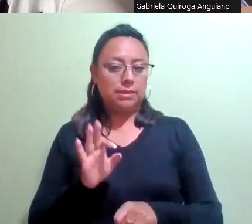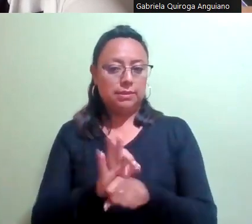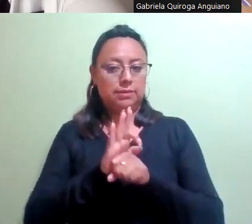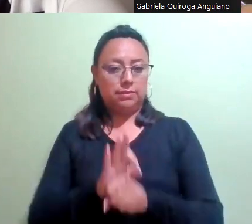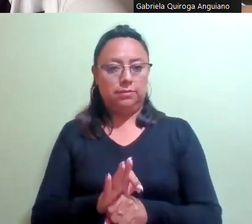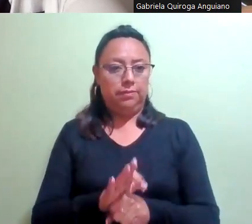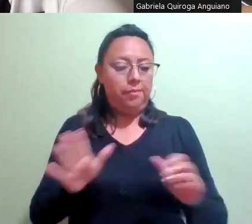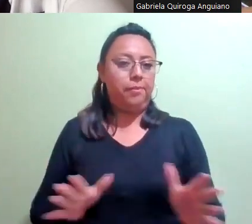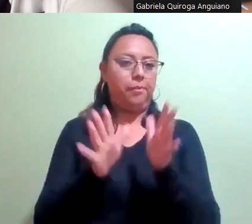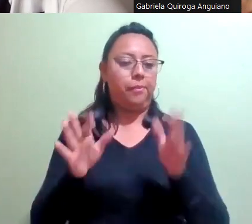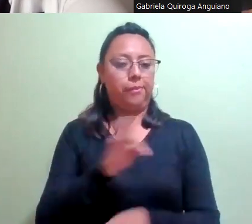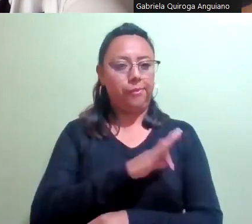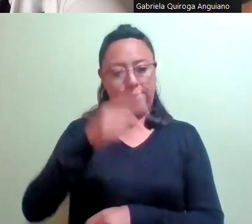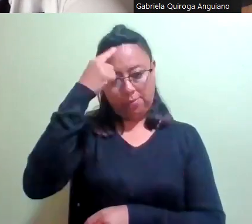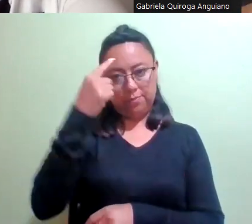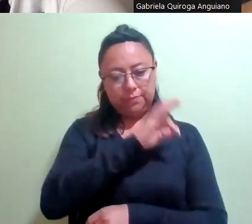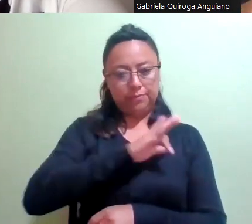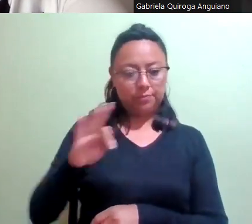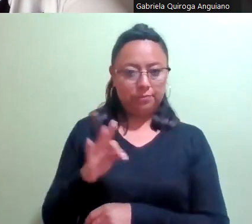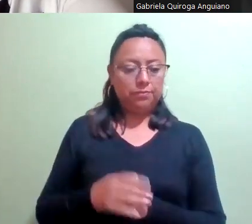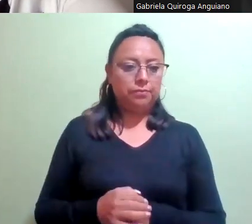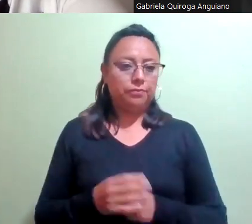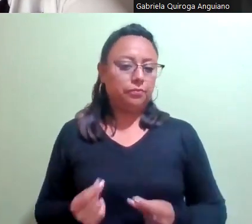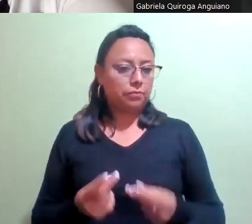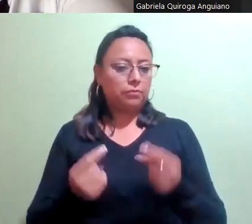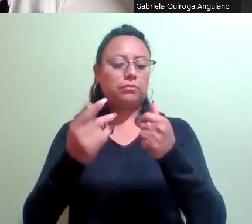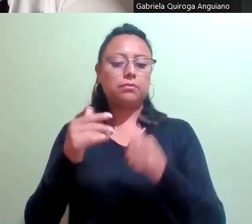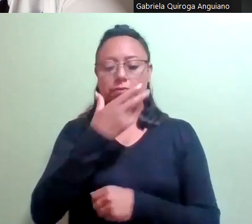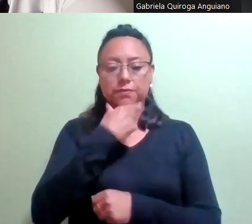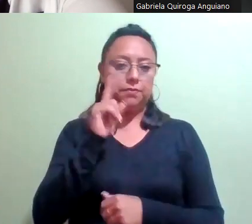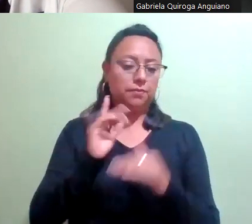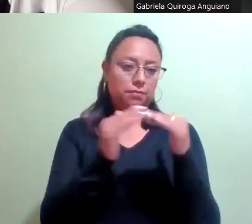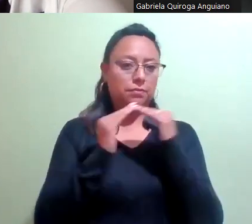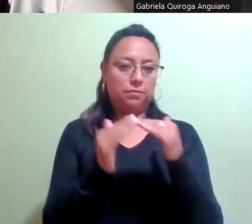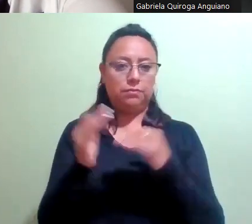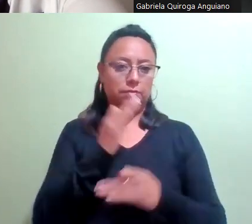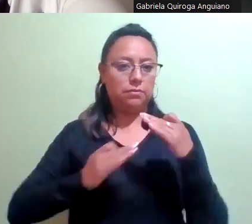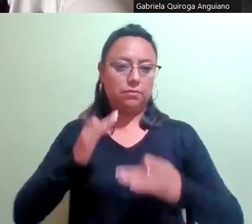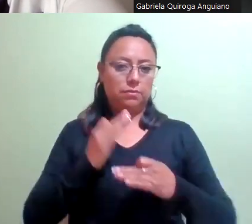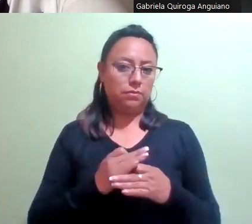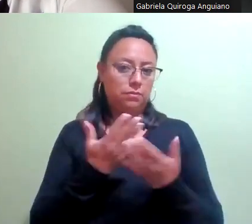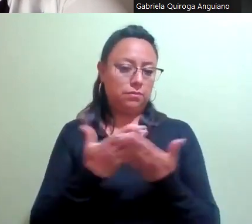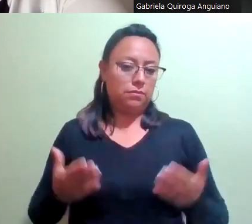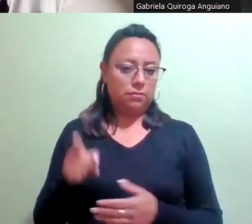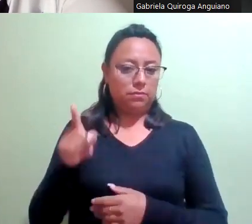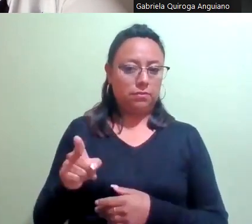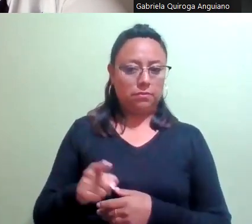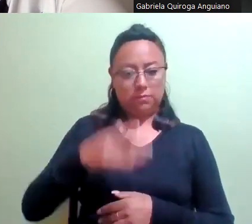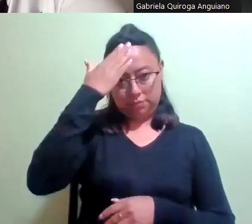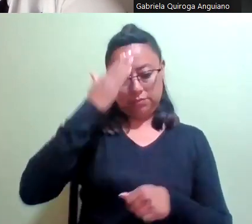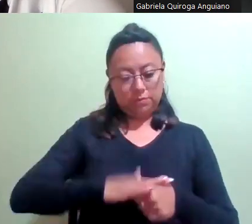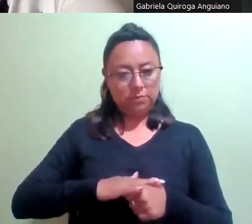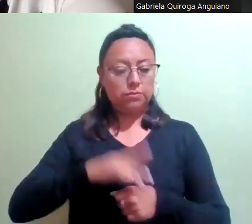de promoción, encaminadas a acelerar la igualdad sustantiva entre mujeres y hombres. Se consideraron a mujeres mayores de 60,